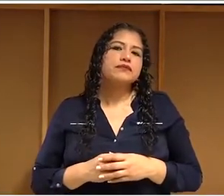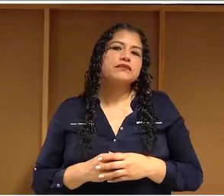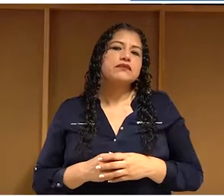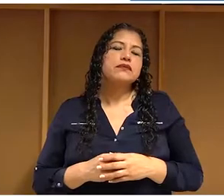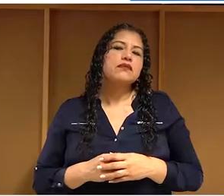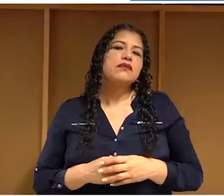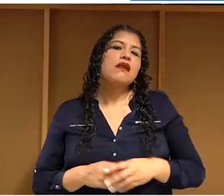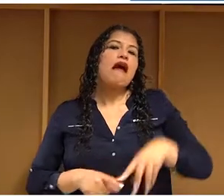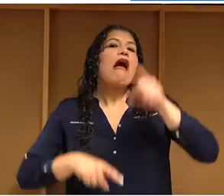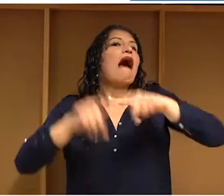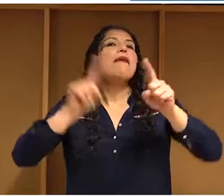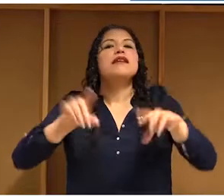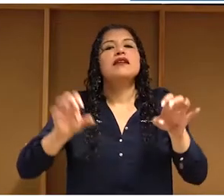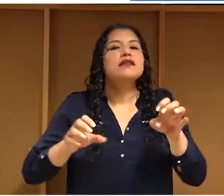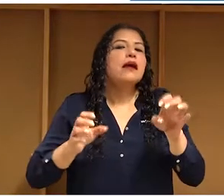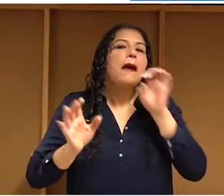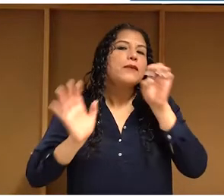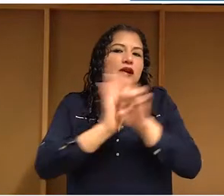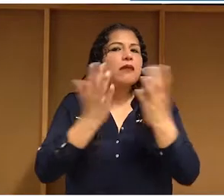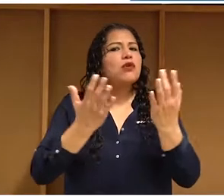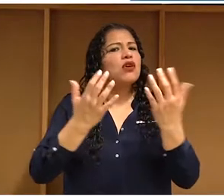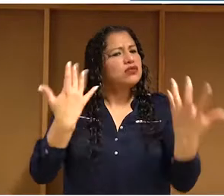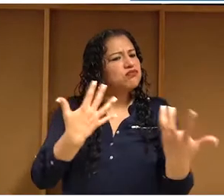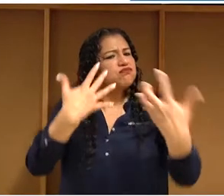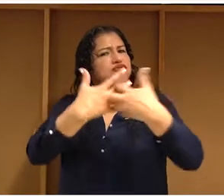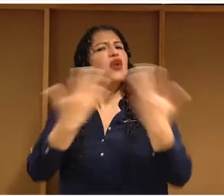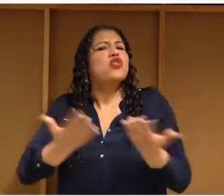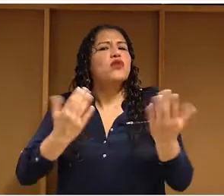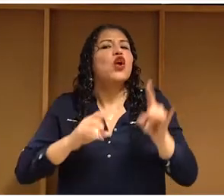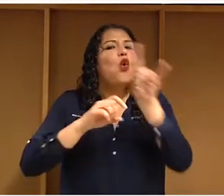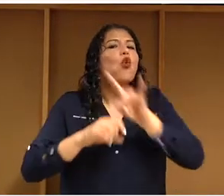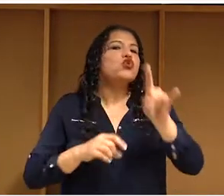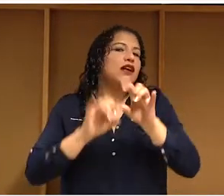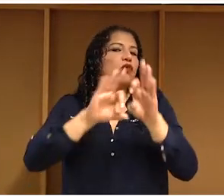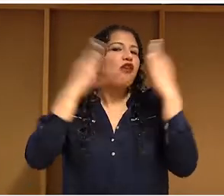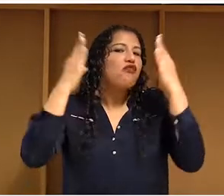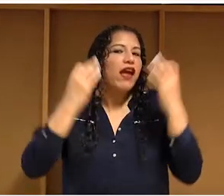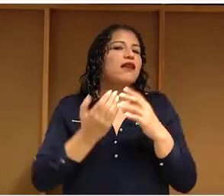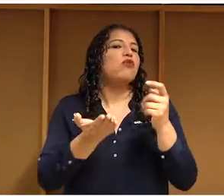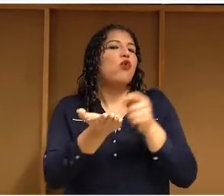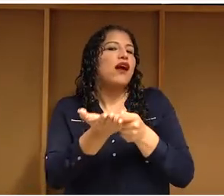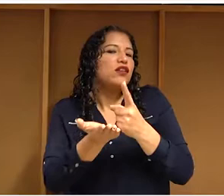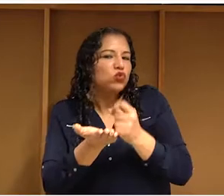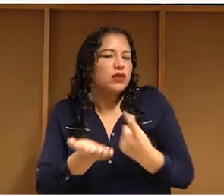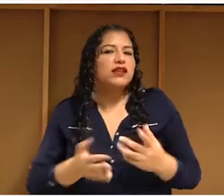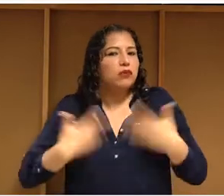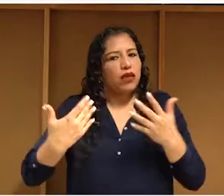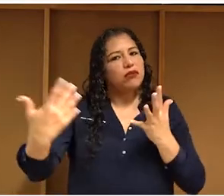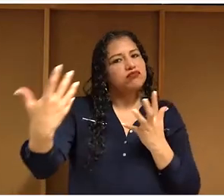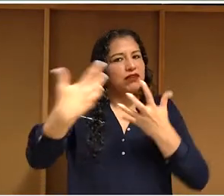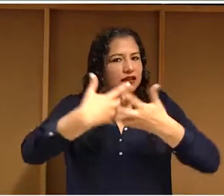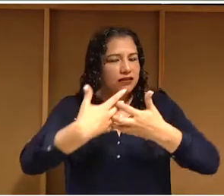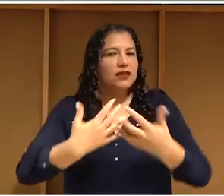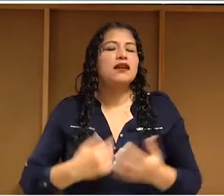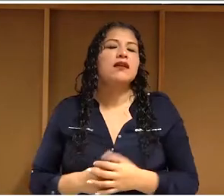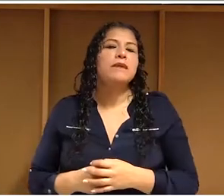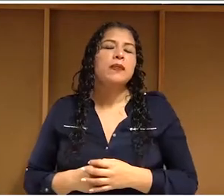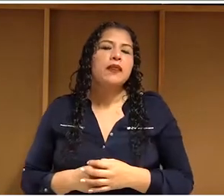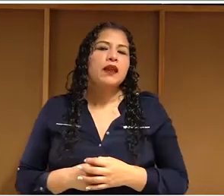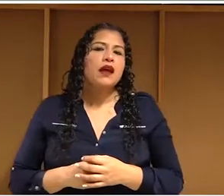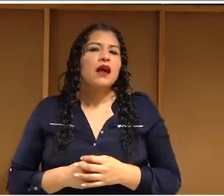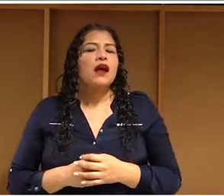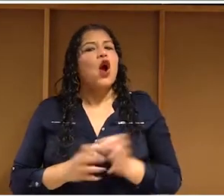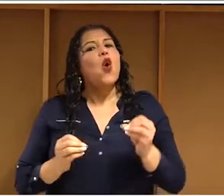públicos, como las redes sociales, a veces hay usos públicos de esos espacios públicos, como, por ejemplo, una petición